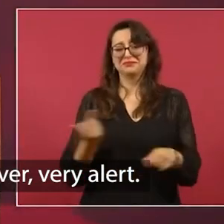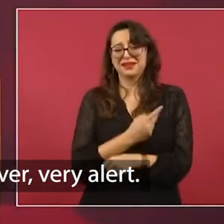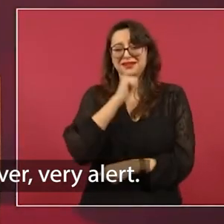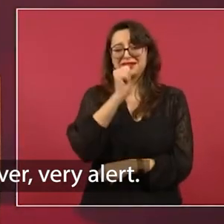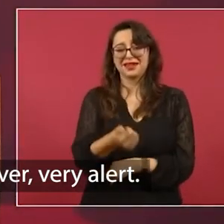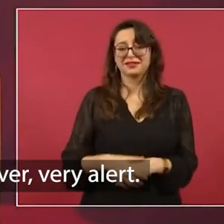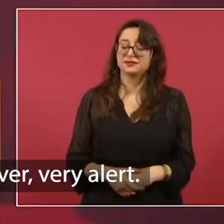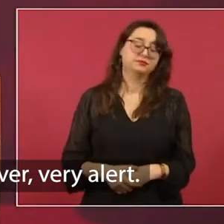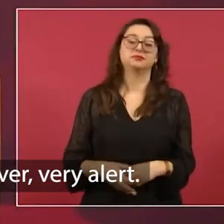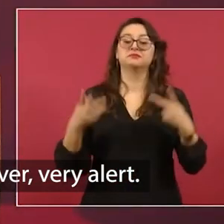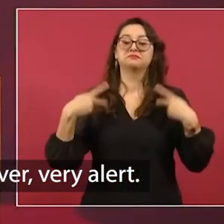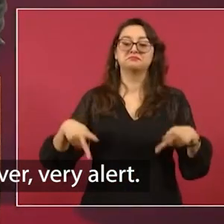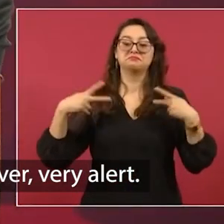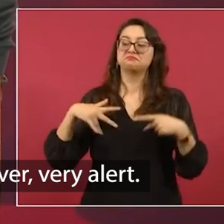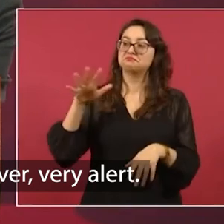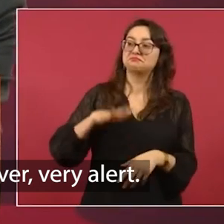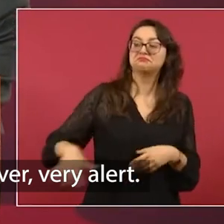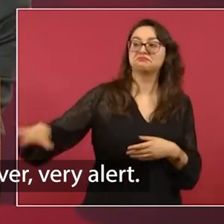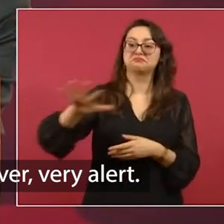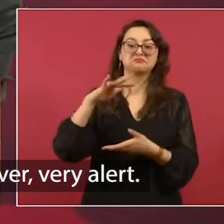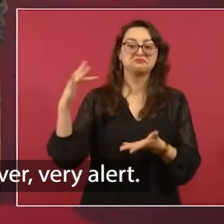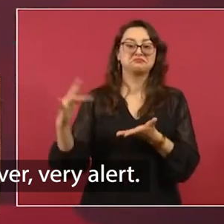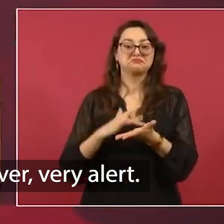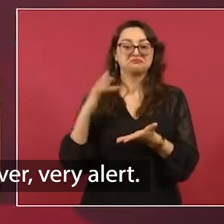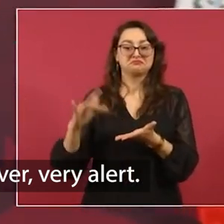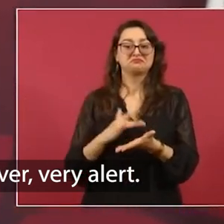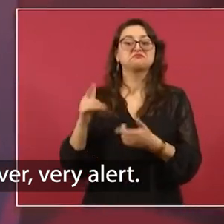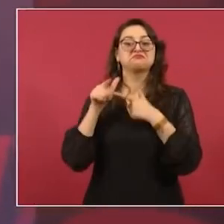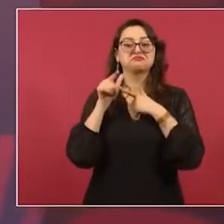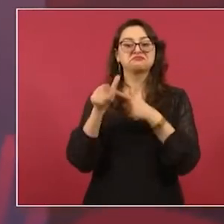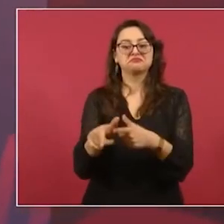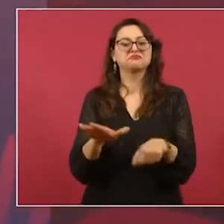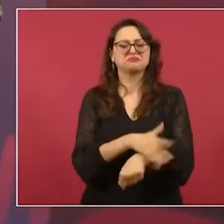Porque este es un pueblo muy consciente, muy avispado, muy despierto.